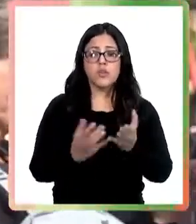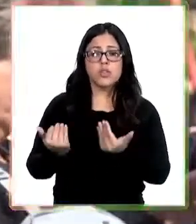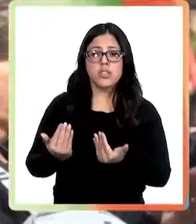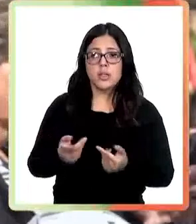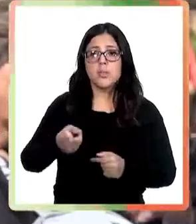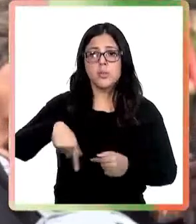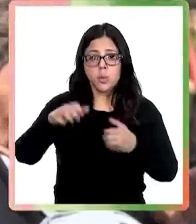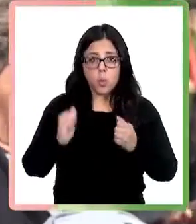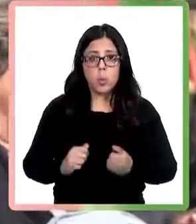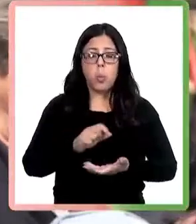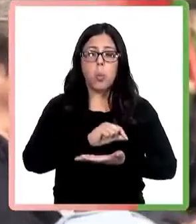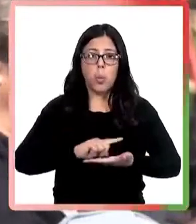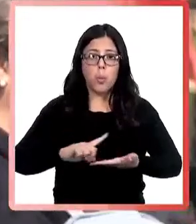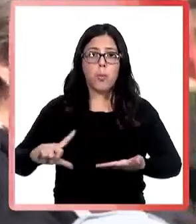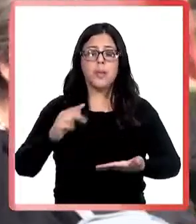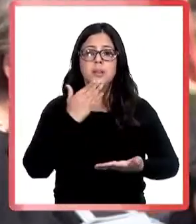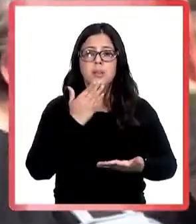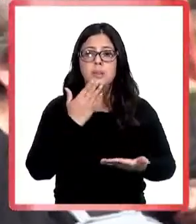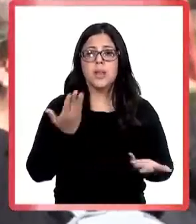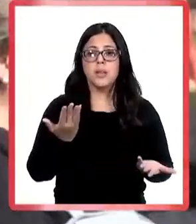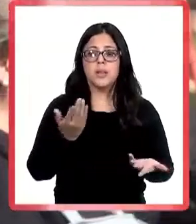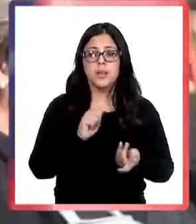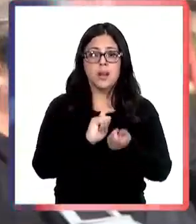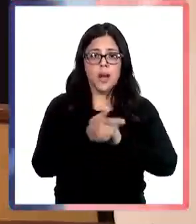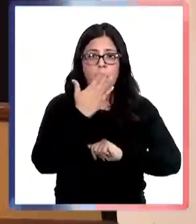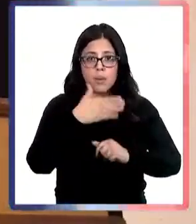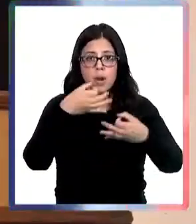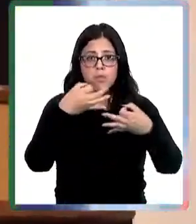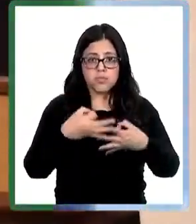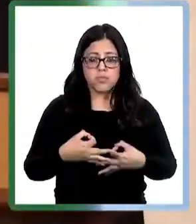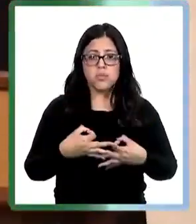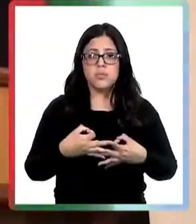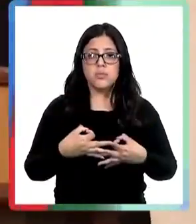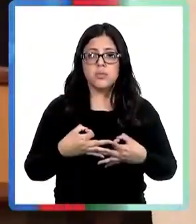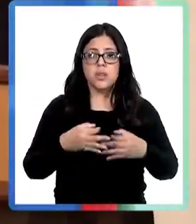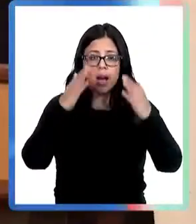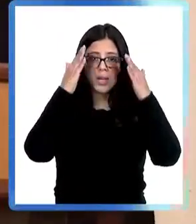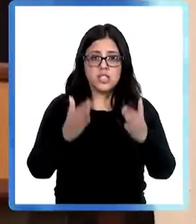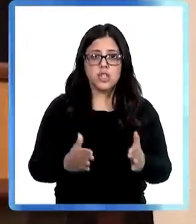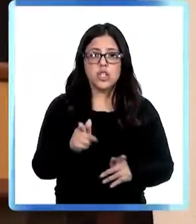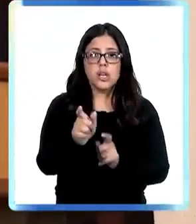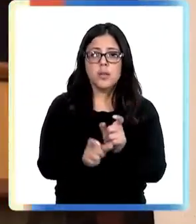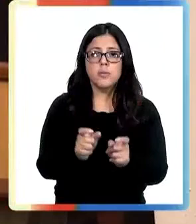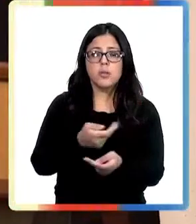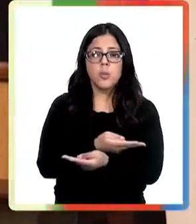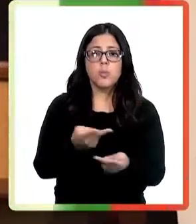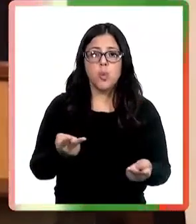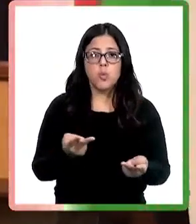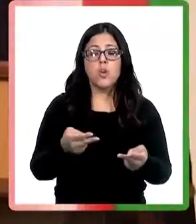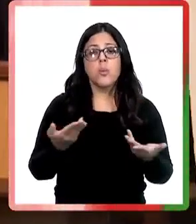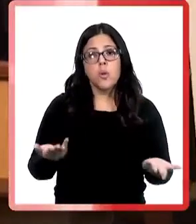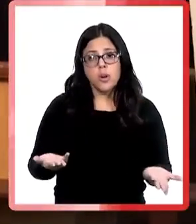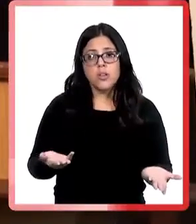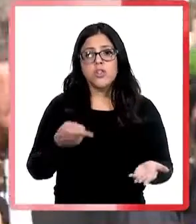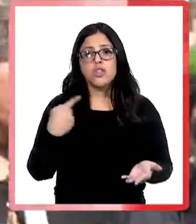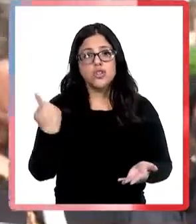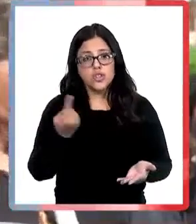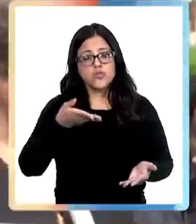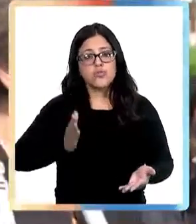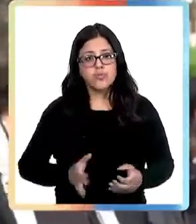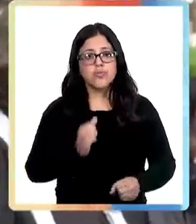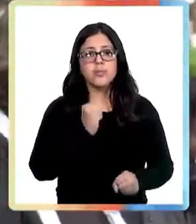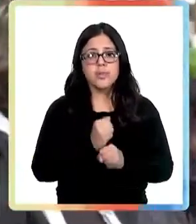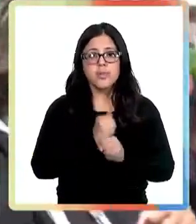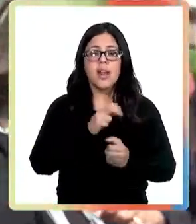necesita para que ellos puedan emprender y obviamente mejorar la capacidad que tienen de atención a público también y de... Así que en eso estamos y seguiremos